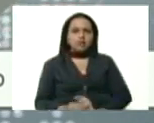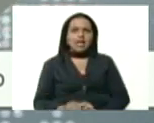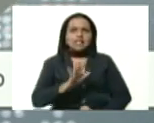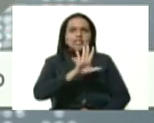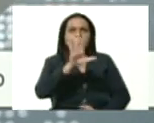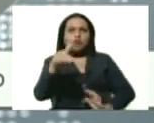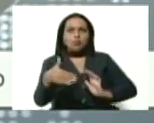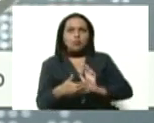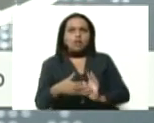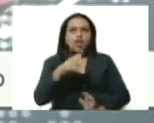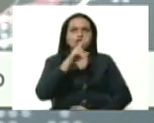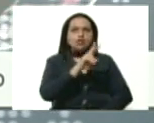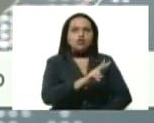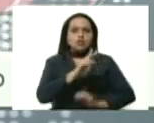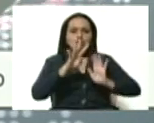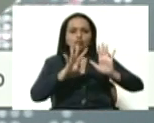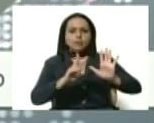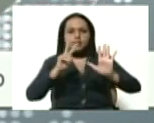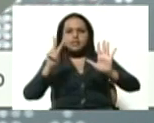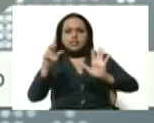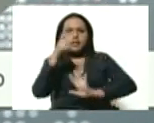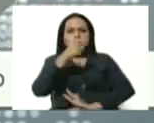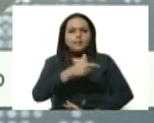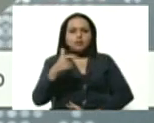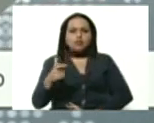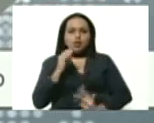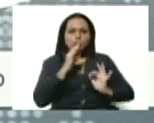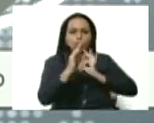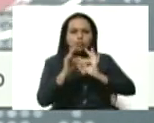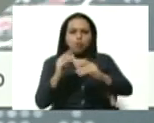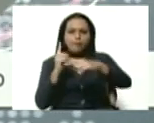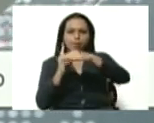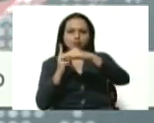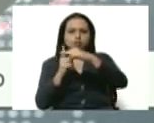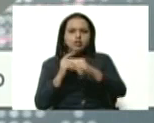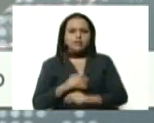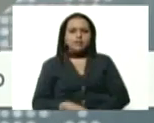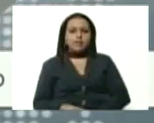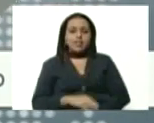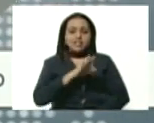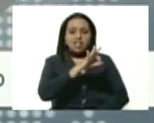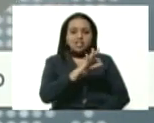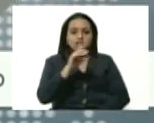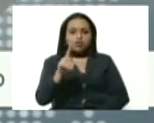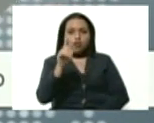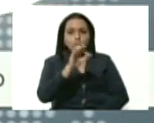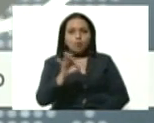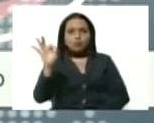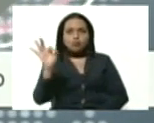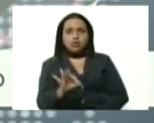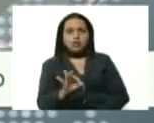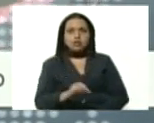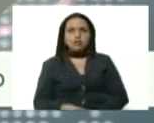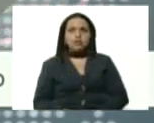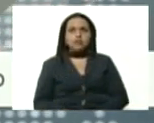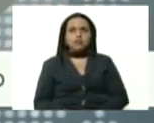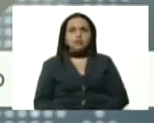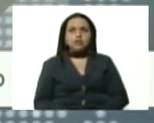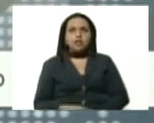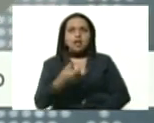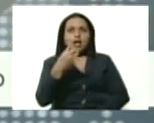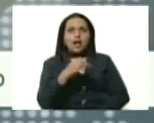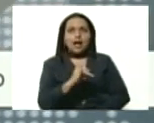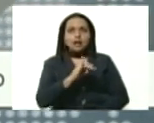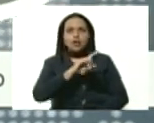.297 casos, de los cuales el 31%, 1.649 ya se encuentran